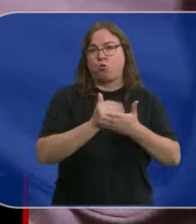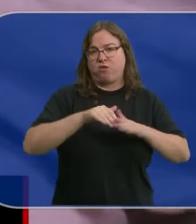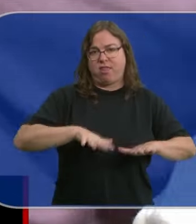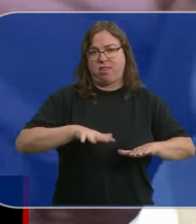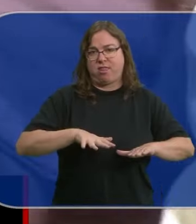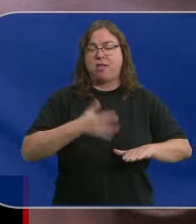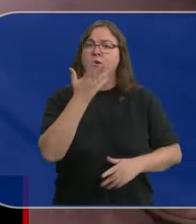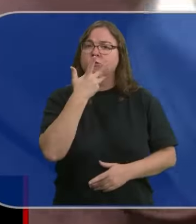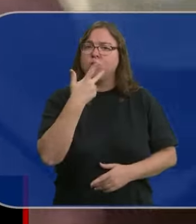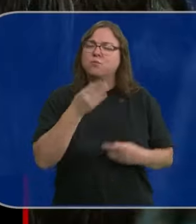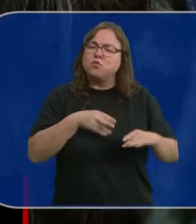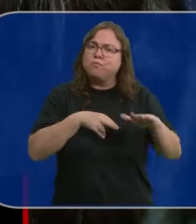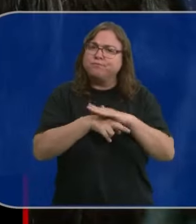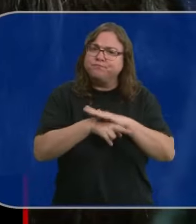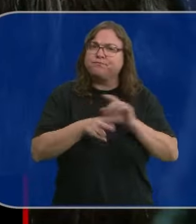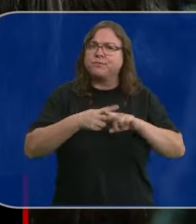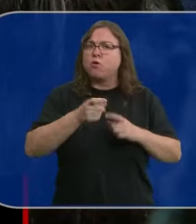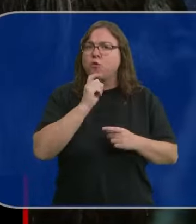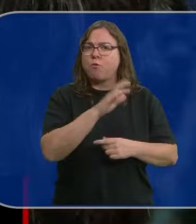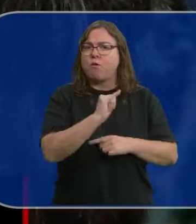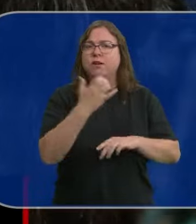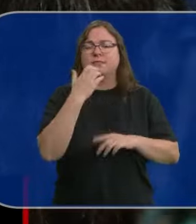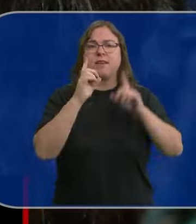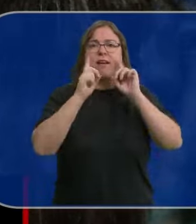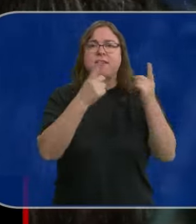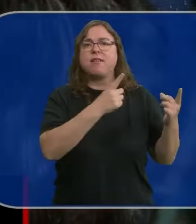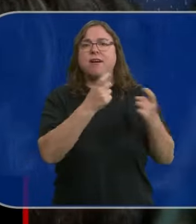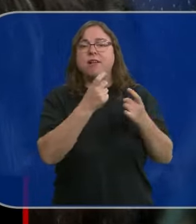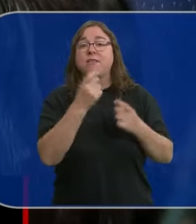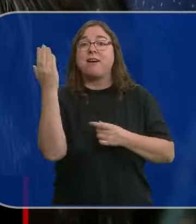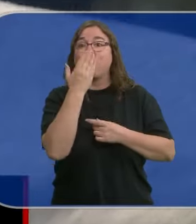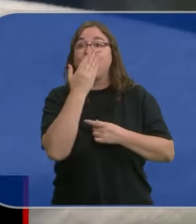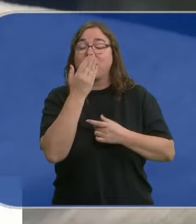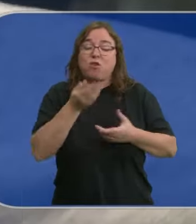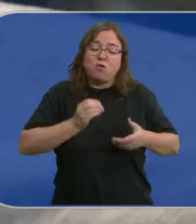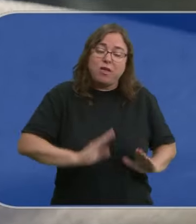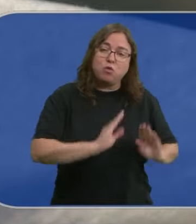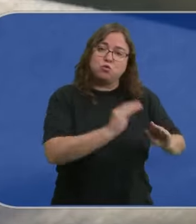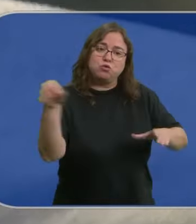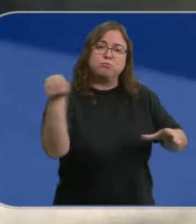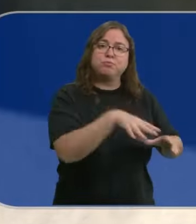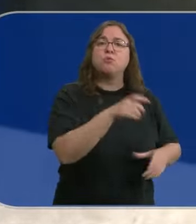comunidad. Conoceremos las herramientas con las que cuenta, por ejemplo, para poder escolarizar aquí a sus hijos.